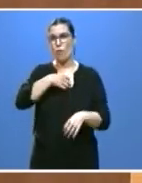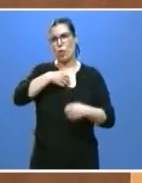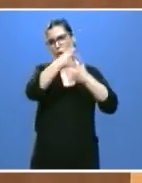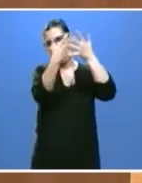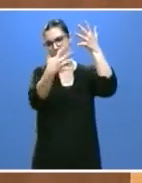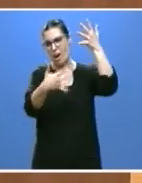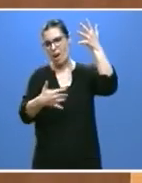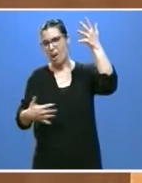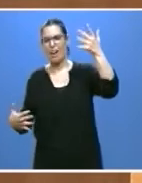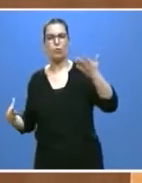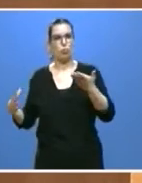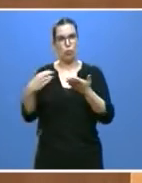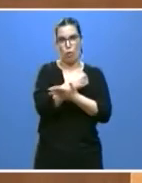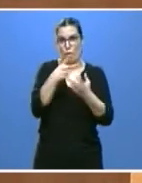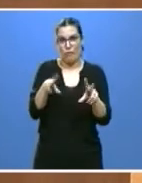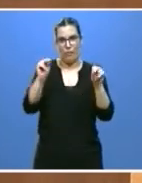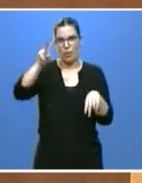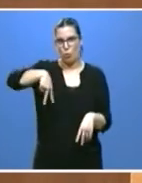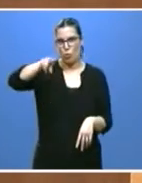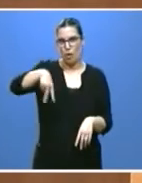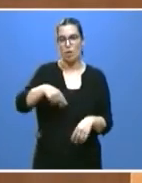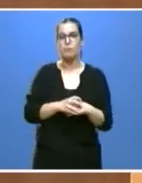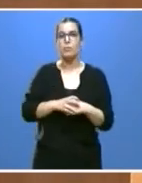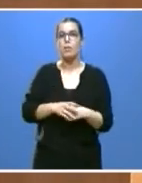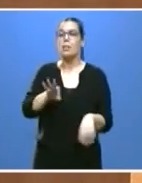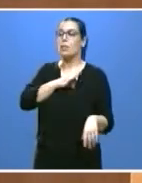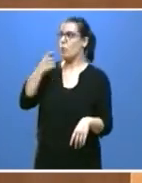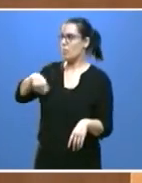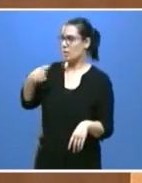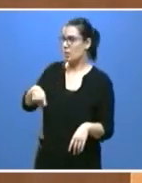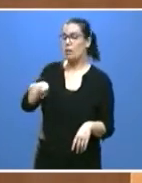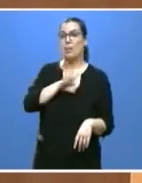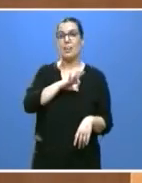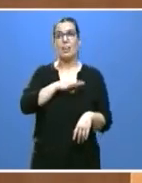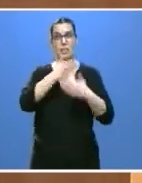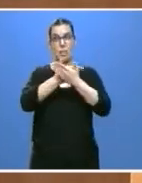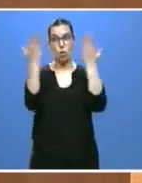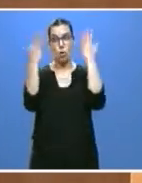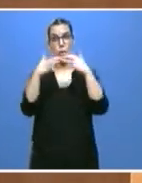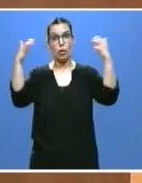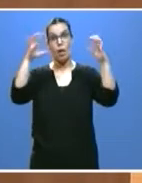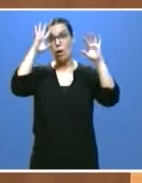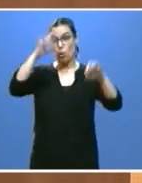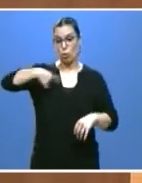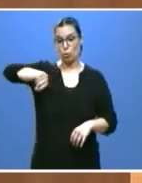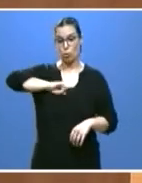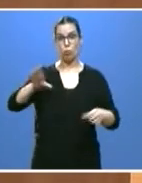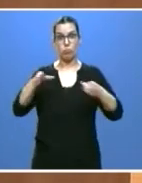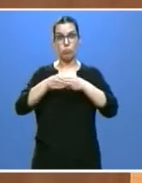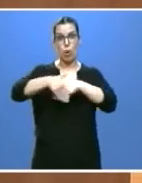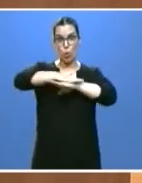Sería innumerable. Señor presidente, señorías, como es lógico, el Gobierno que presido ha estado